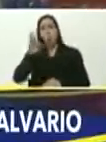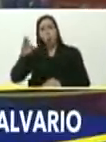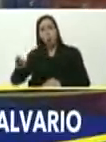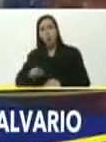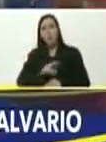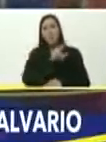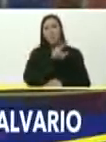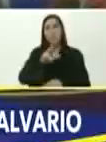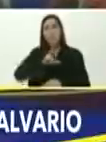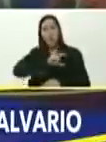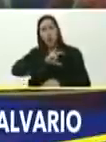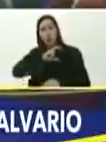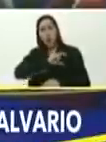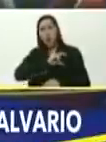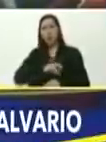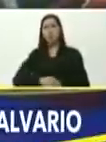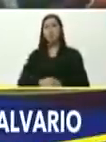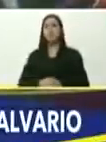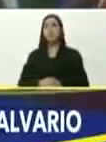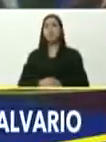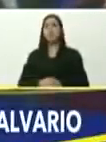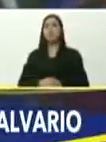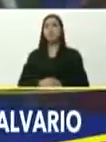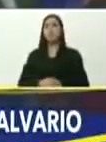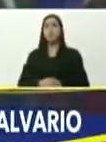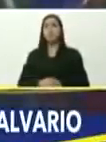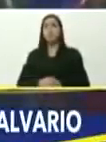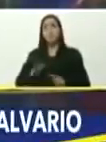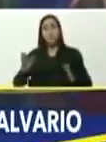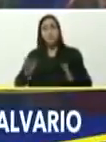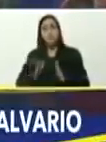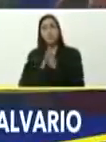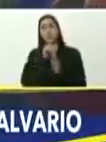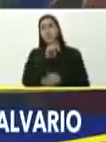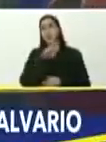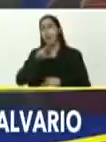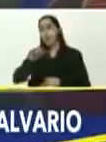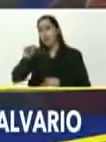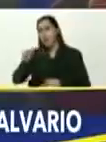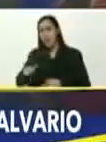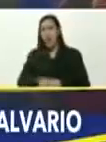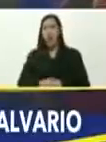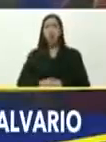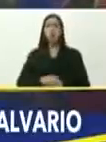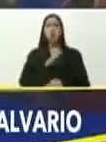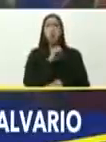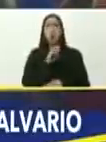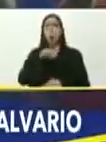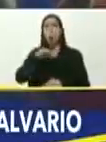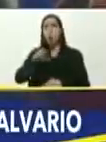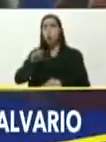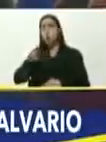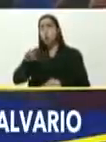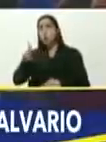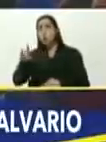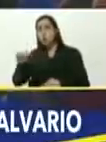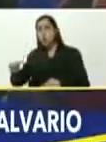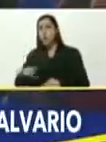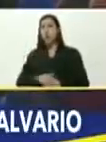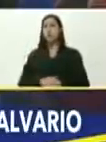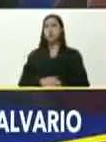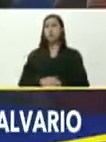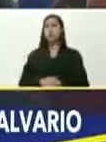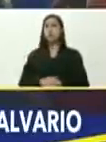Enero, San Susi, Santa Teresa, La Concordia, de González a